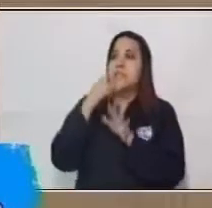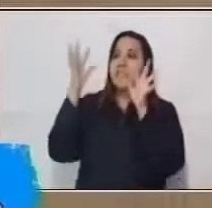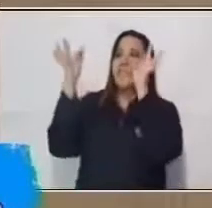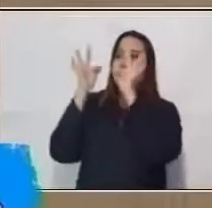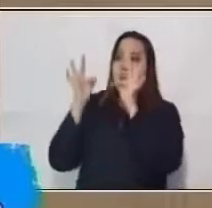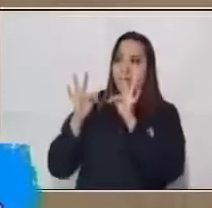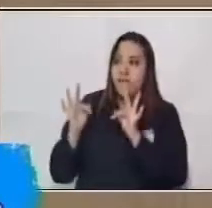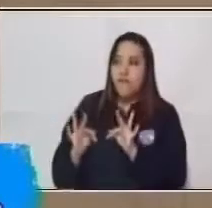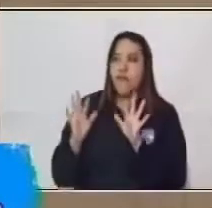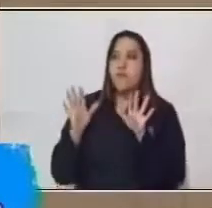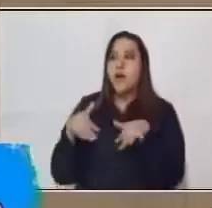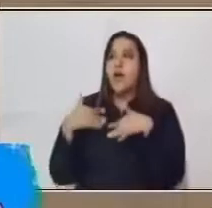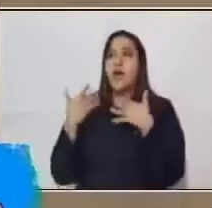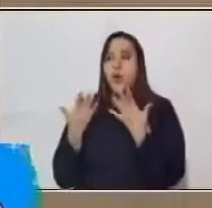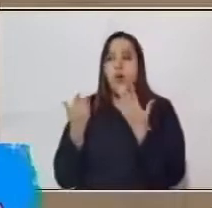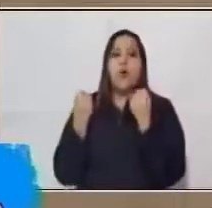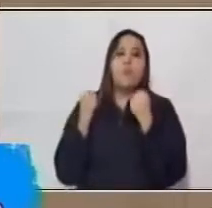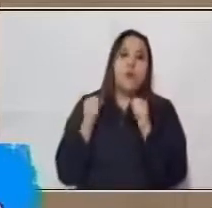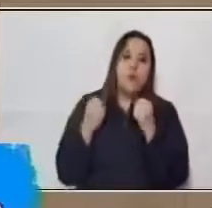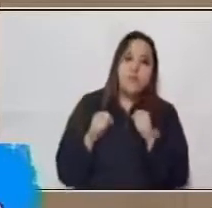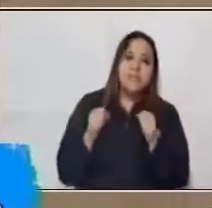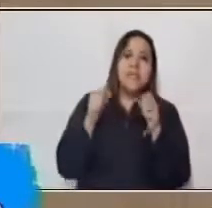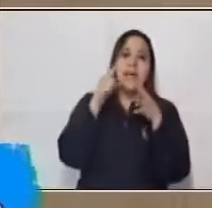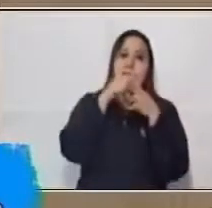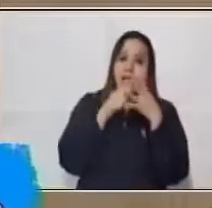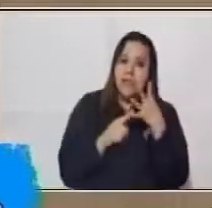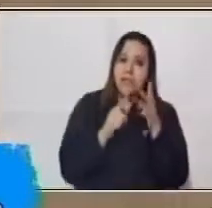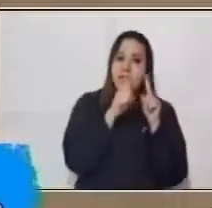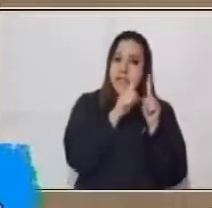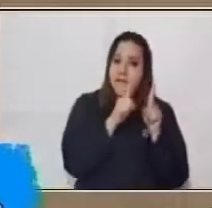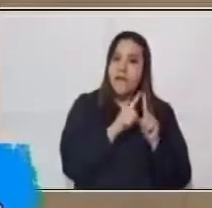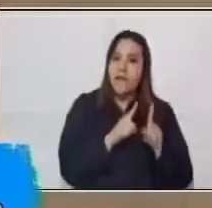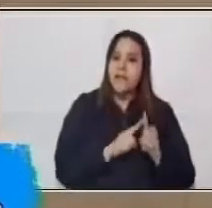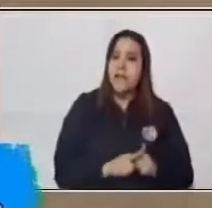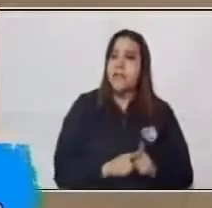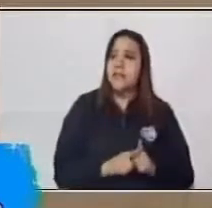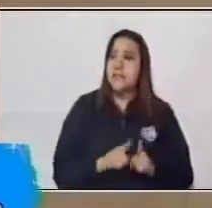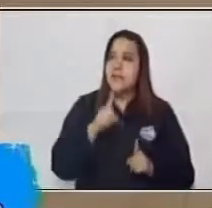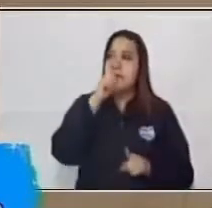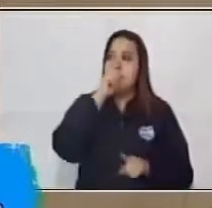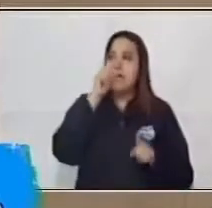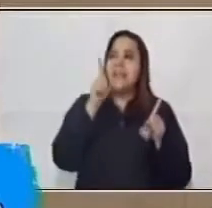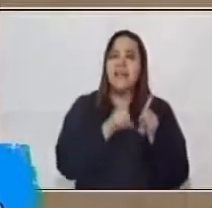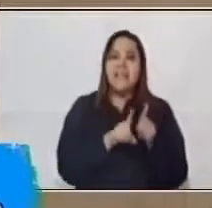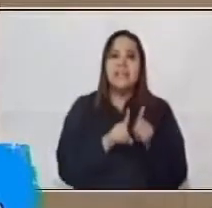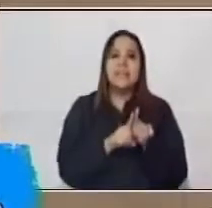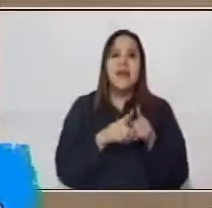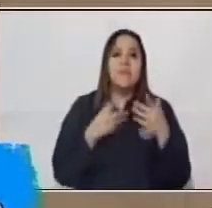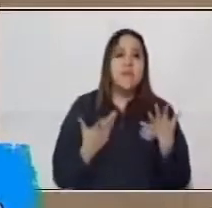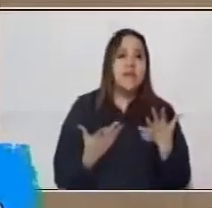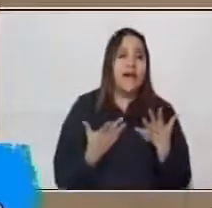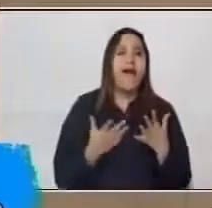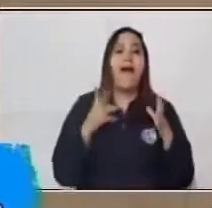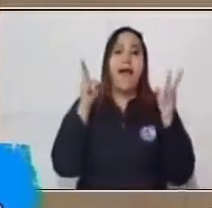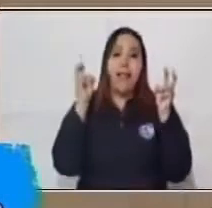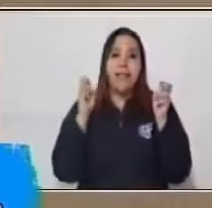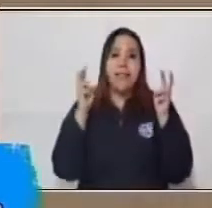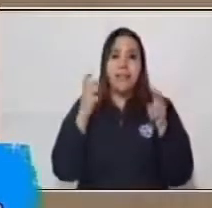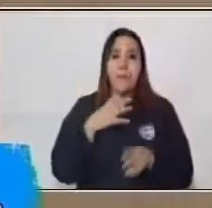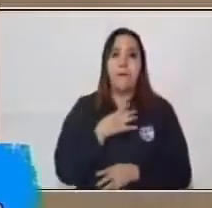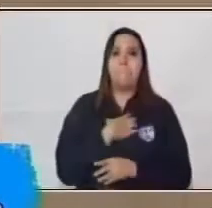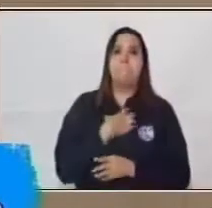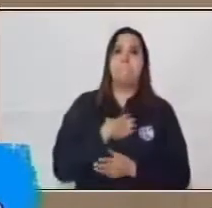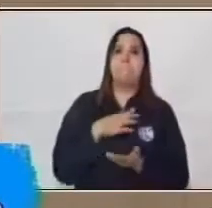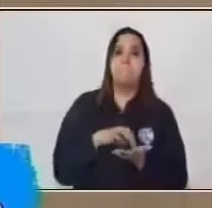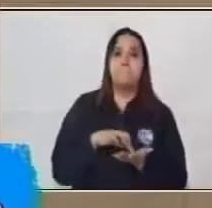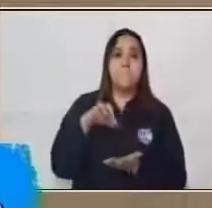los pueblos cómo lo hacían, las descripciones y también venía mucho el tema patriótico. Con Simón Bolívar,